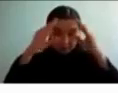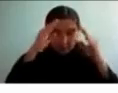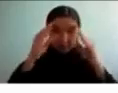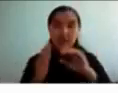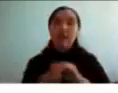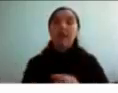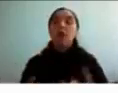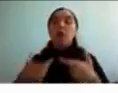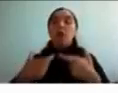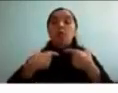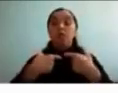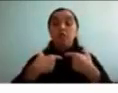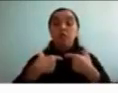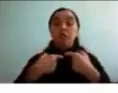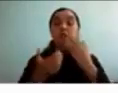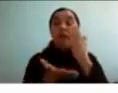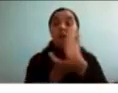conducta